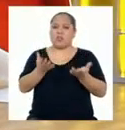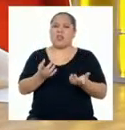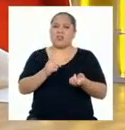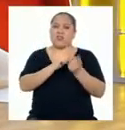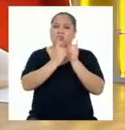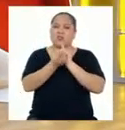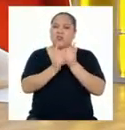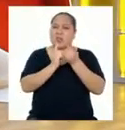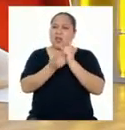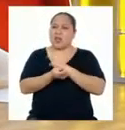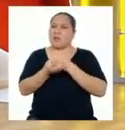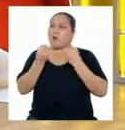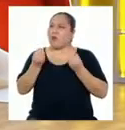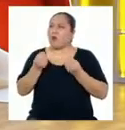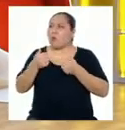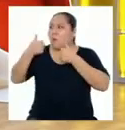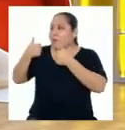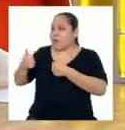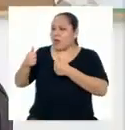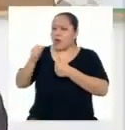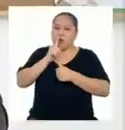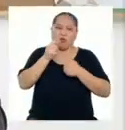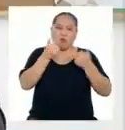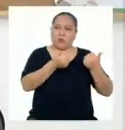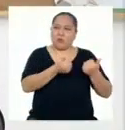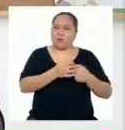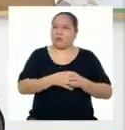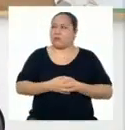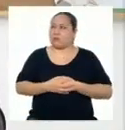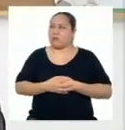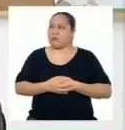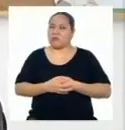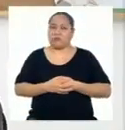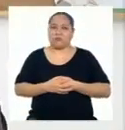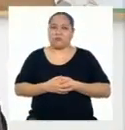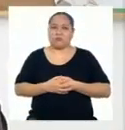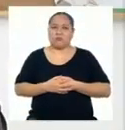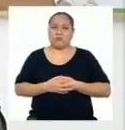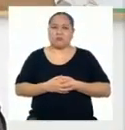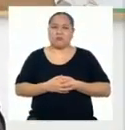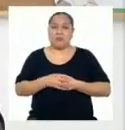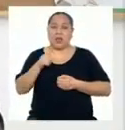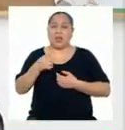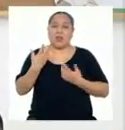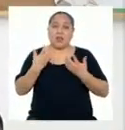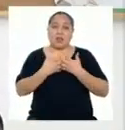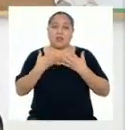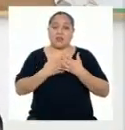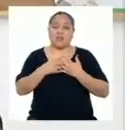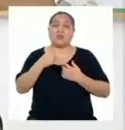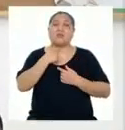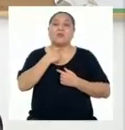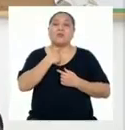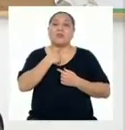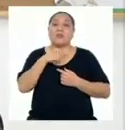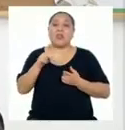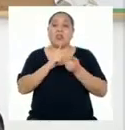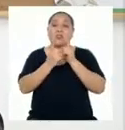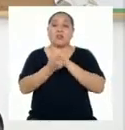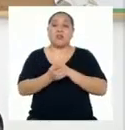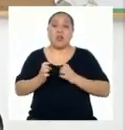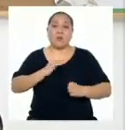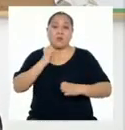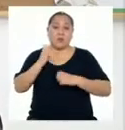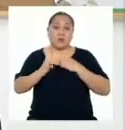desórdenes o cómo nos hace bien o no tan bien. Fíjate que la relación entre la función tiroidea y los trastornos del ánimo